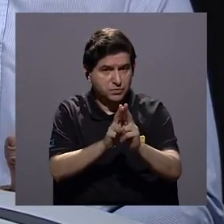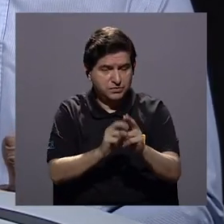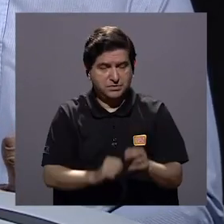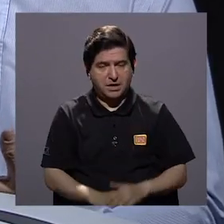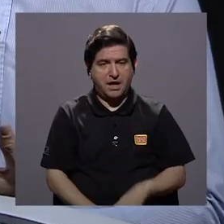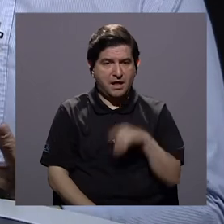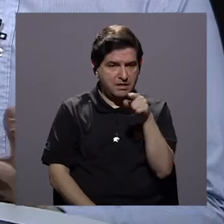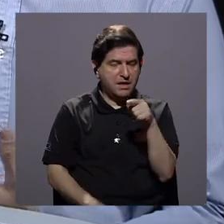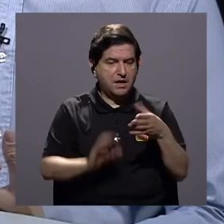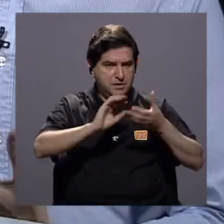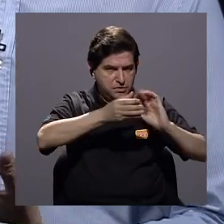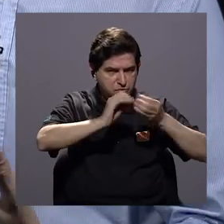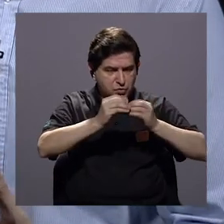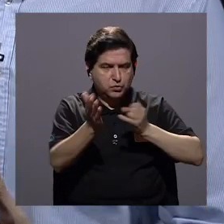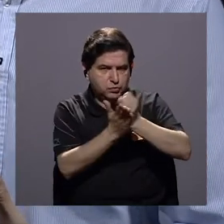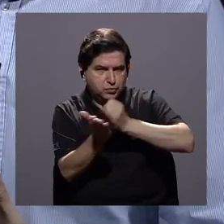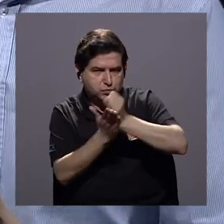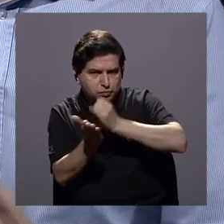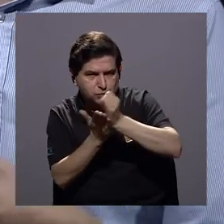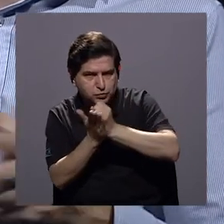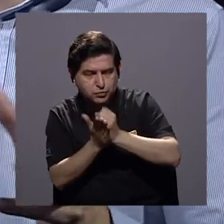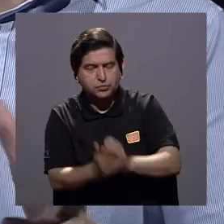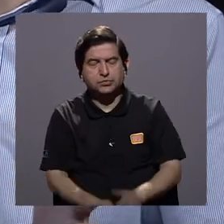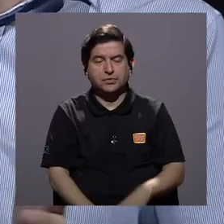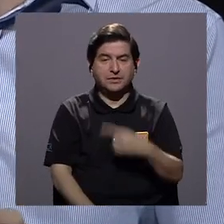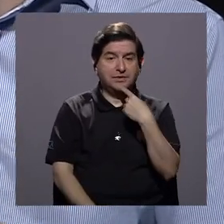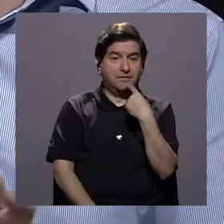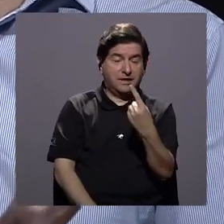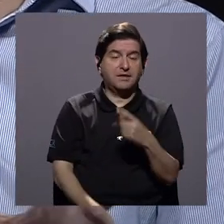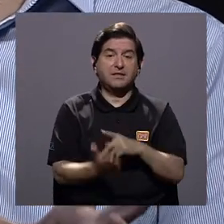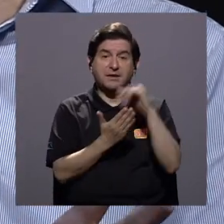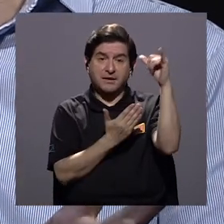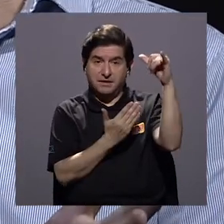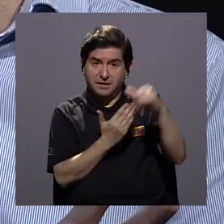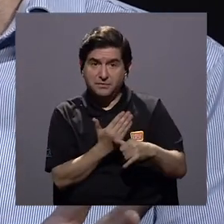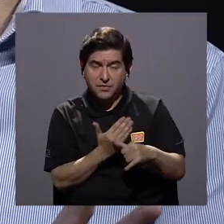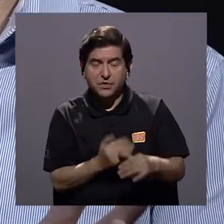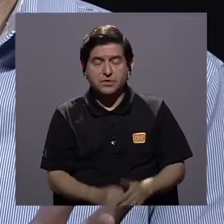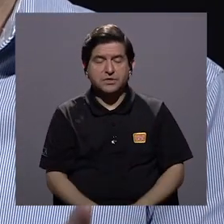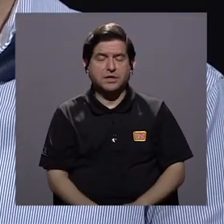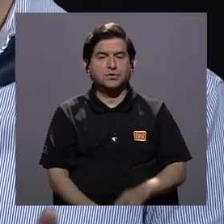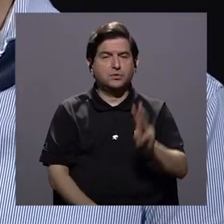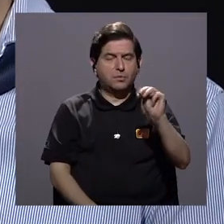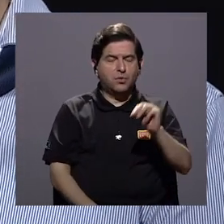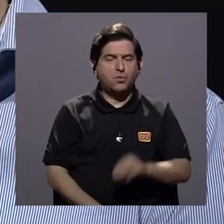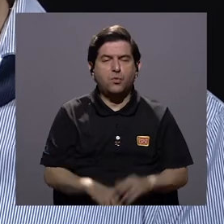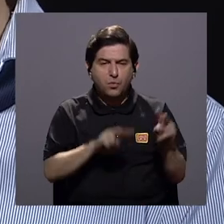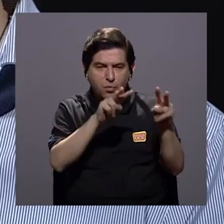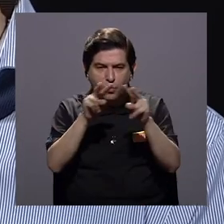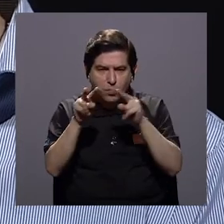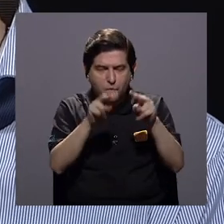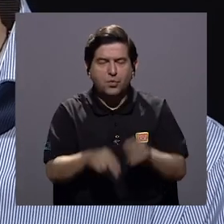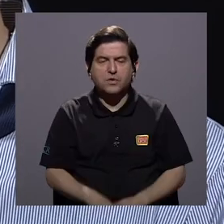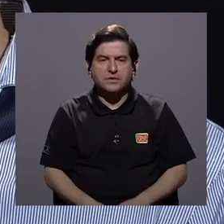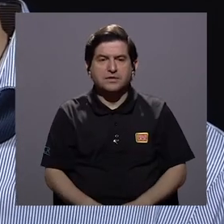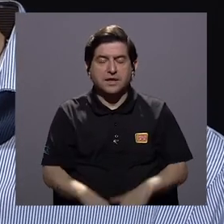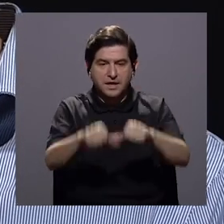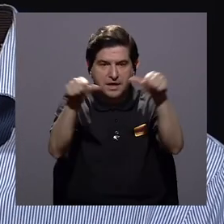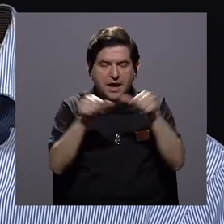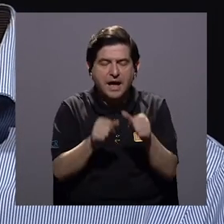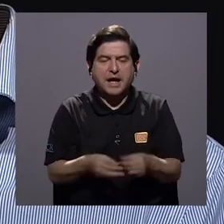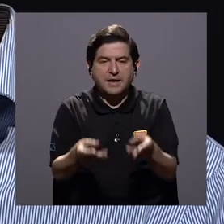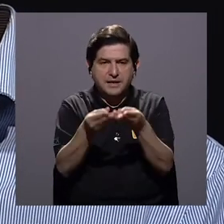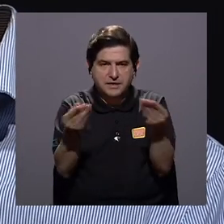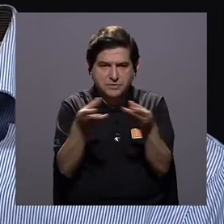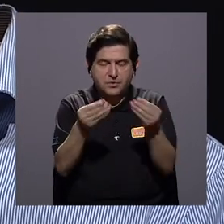estos datos, de esta investigación que tengo que mencionar, el proyecto de Mocub, de monitoreo de pasajes productivos